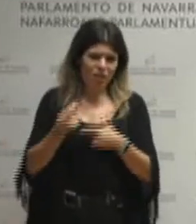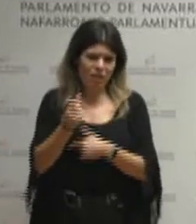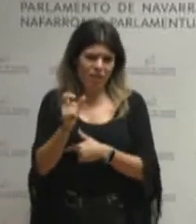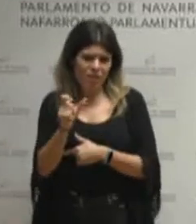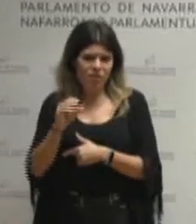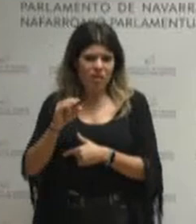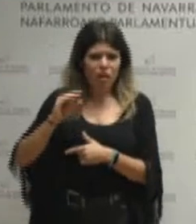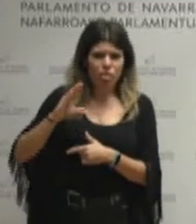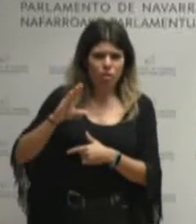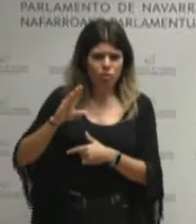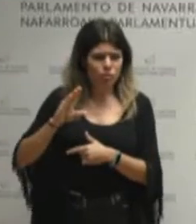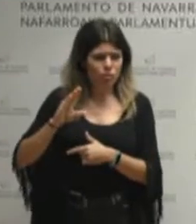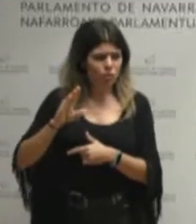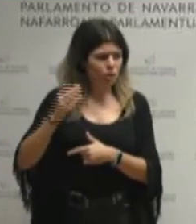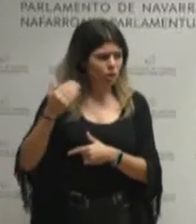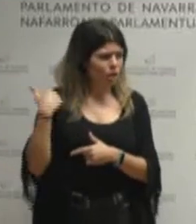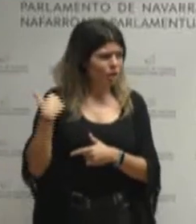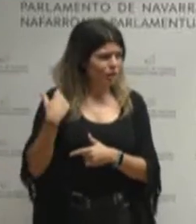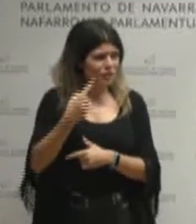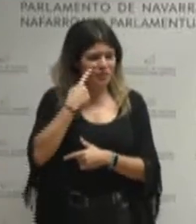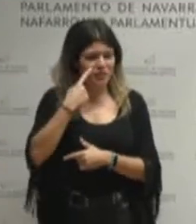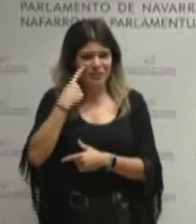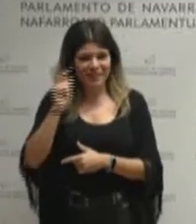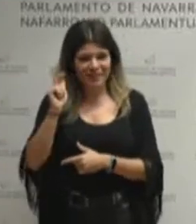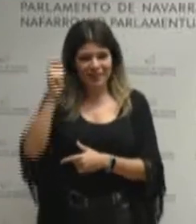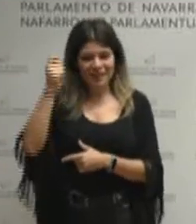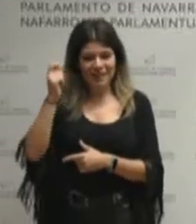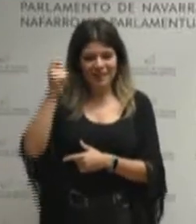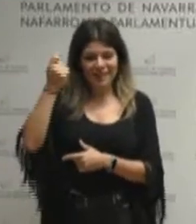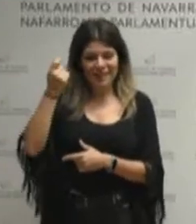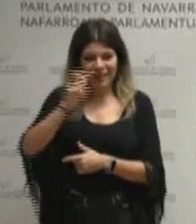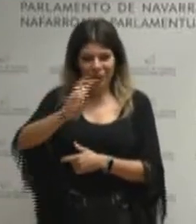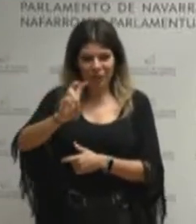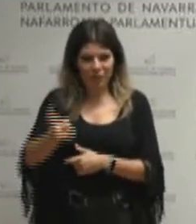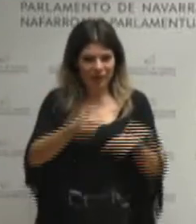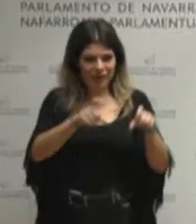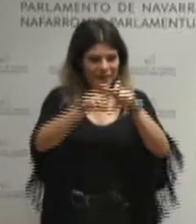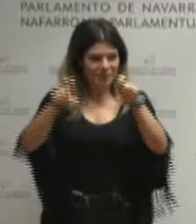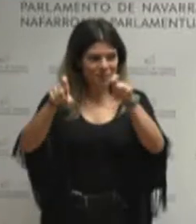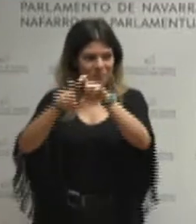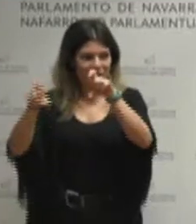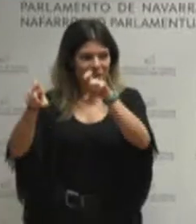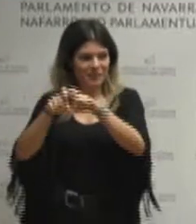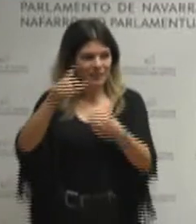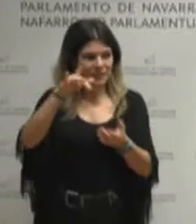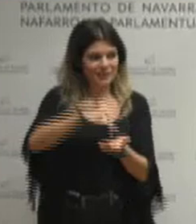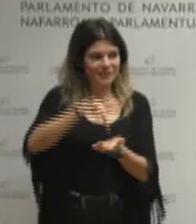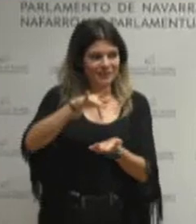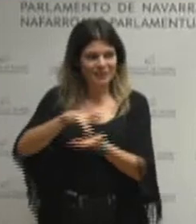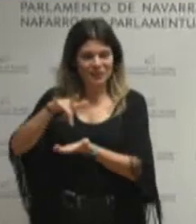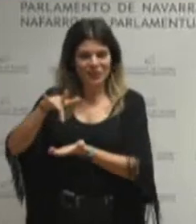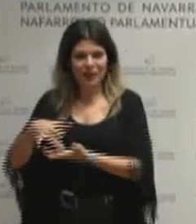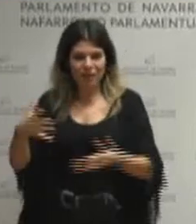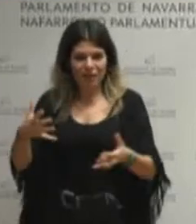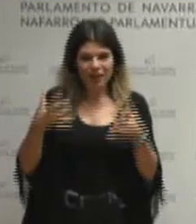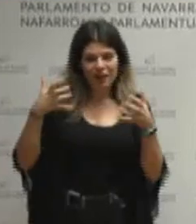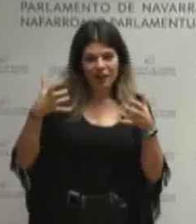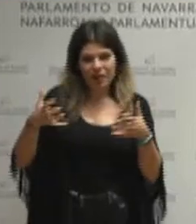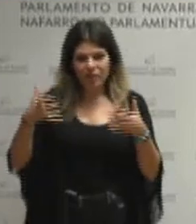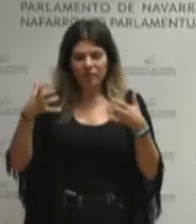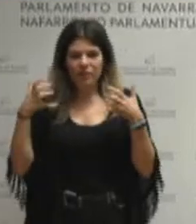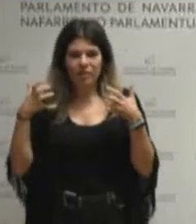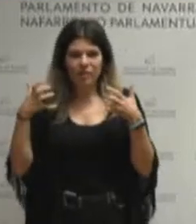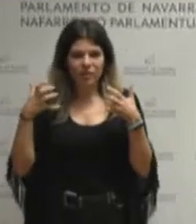nintzen, Iberdrola, Repsol, Bezalako enpresak, izaten ari diren etekinak, inoizko etekinika undienak,